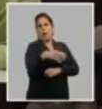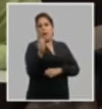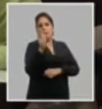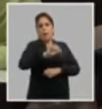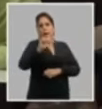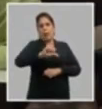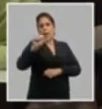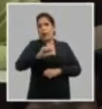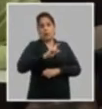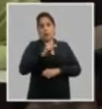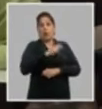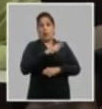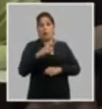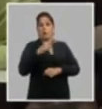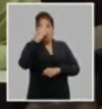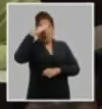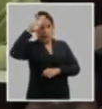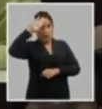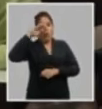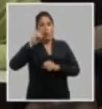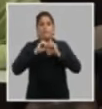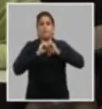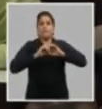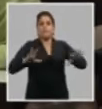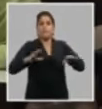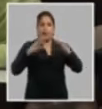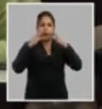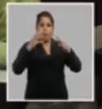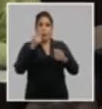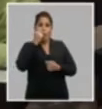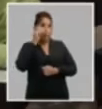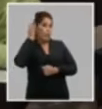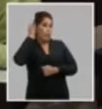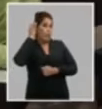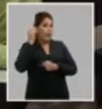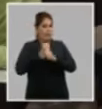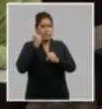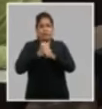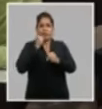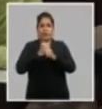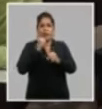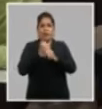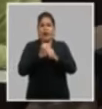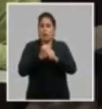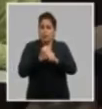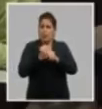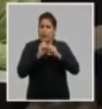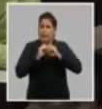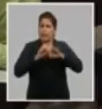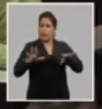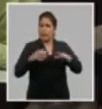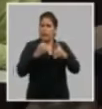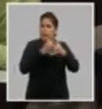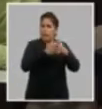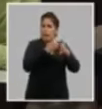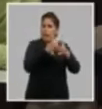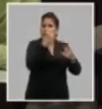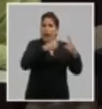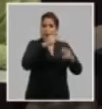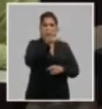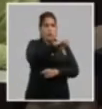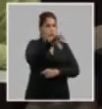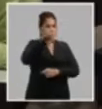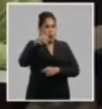la grandeza de la vida y de la obra de hombres y mujeres que se entregan todos los días y que además están dispuestos a enfrentar en